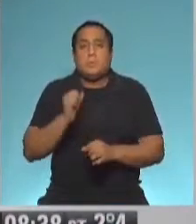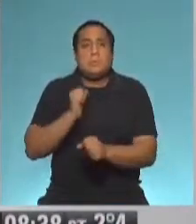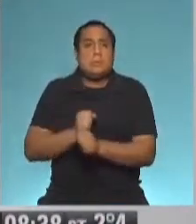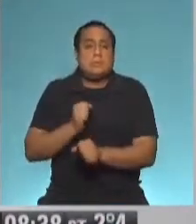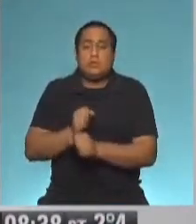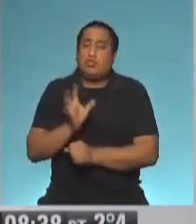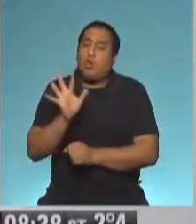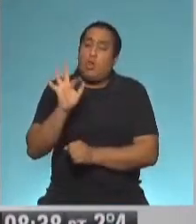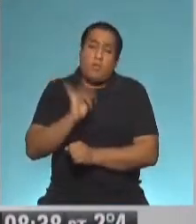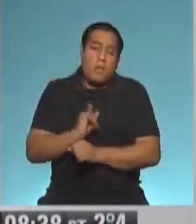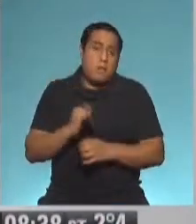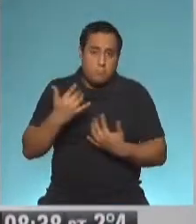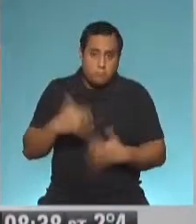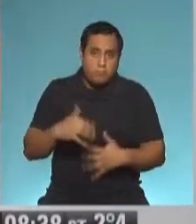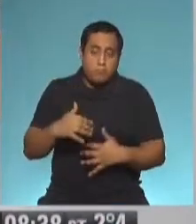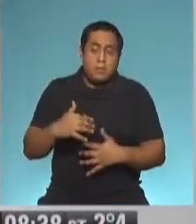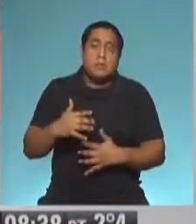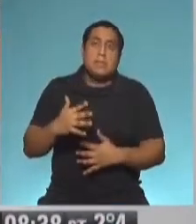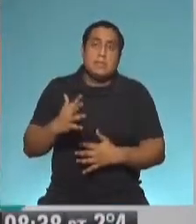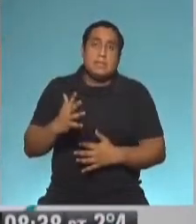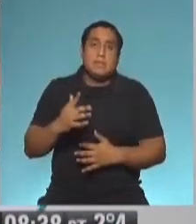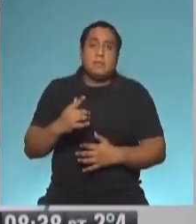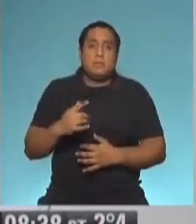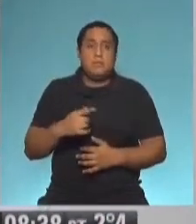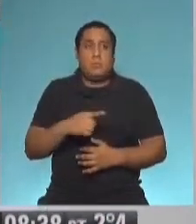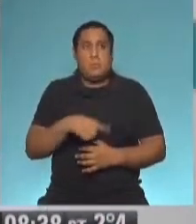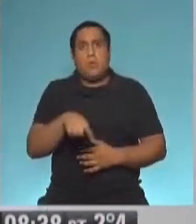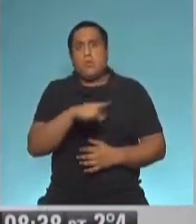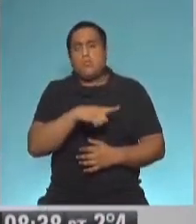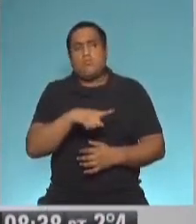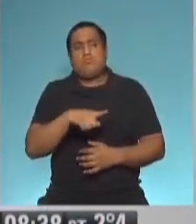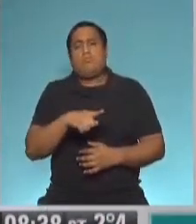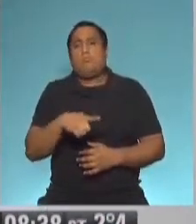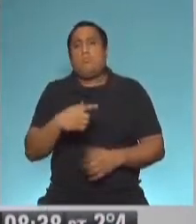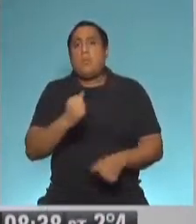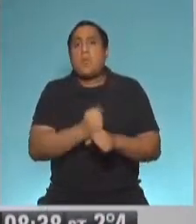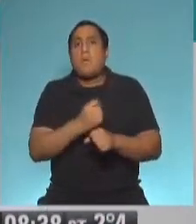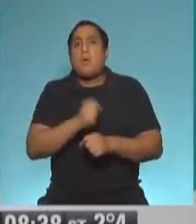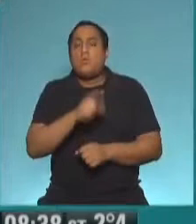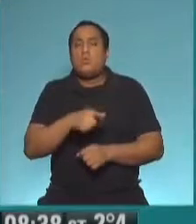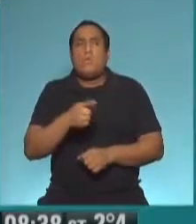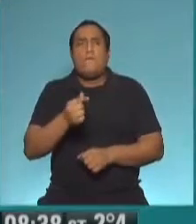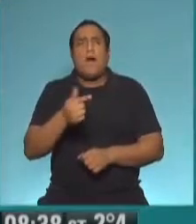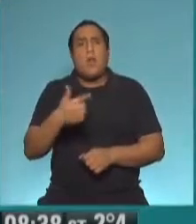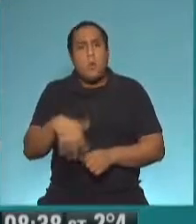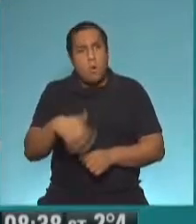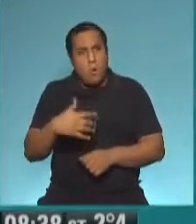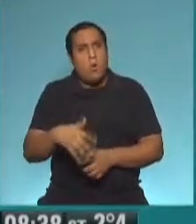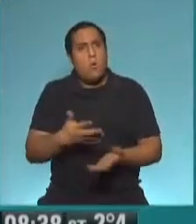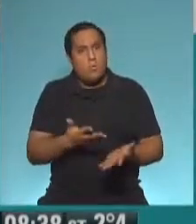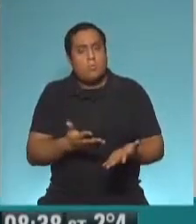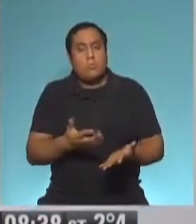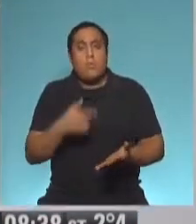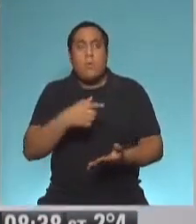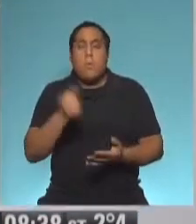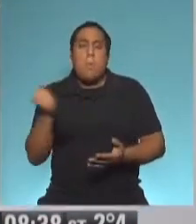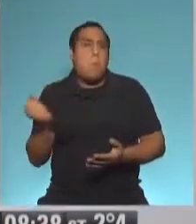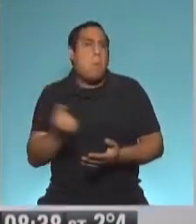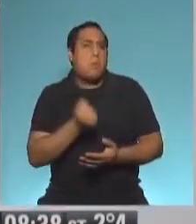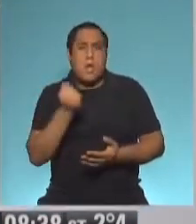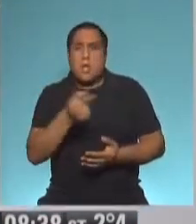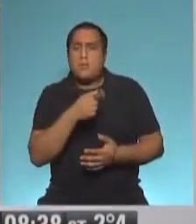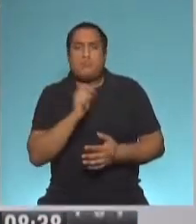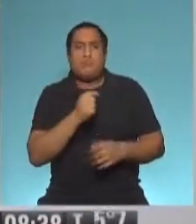cotidiano y bueno, realmente hay que ponerlos en el valor que realmente tienen y que son indispensables para que el sistema